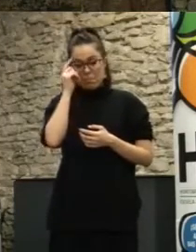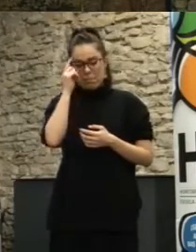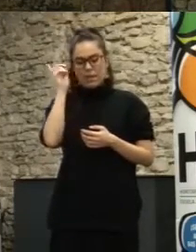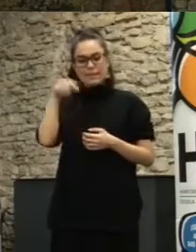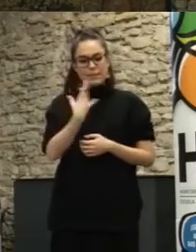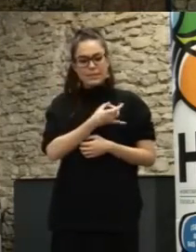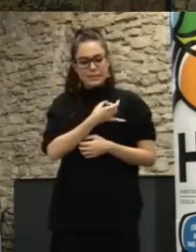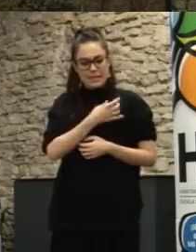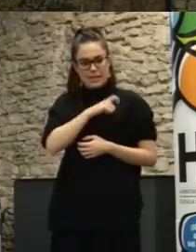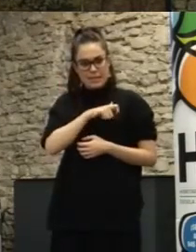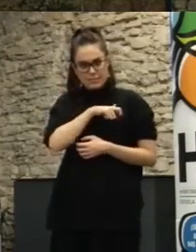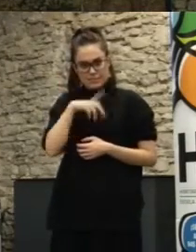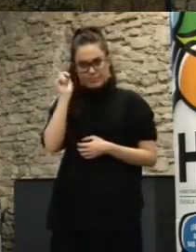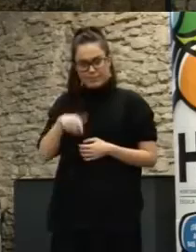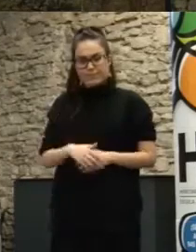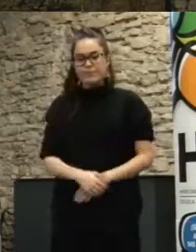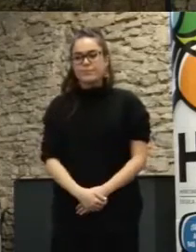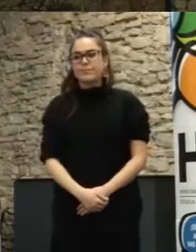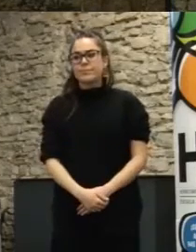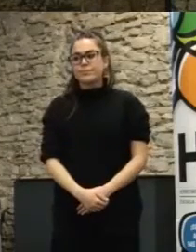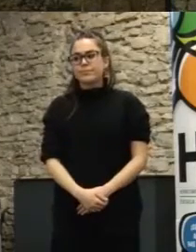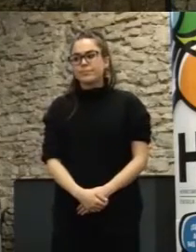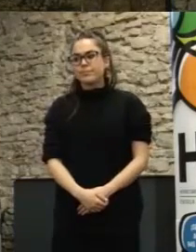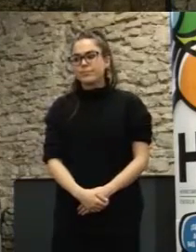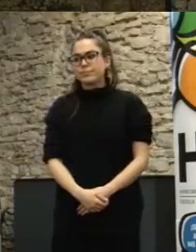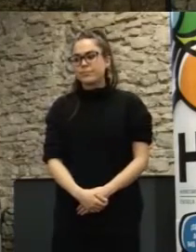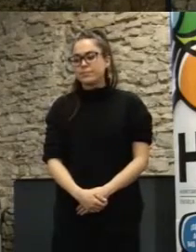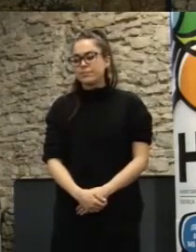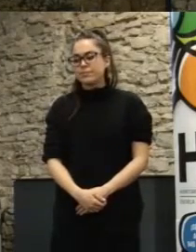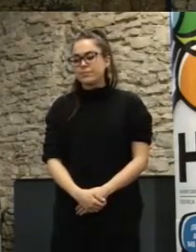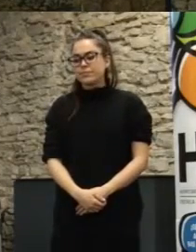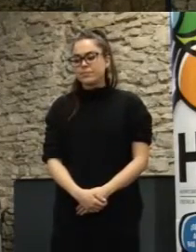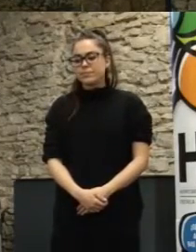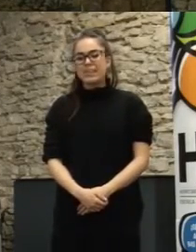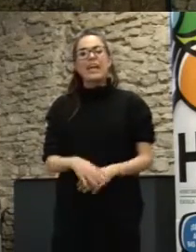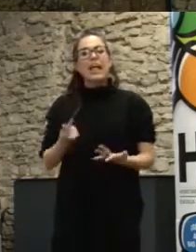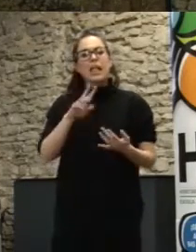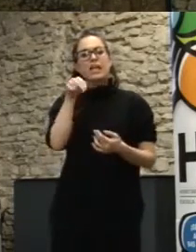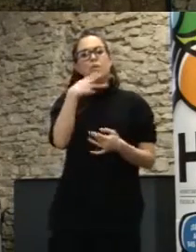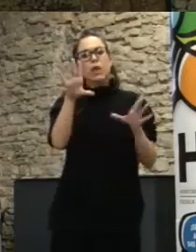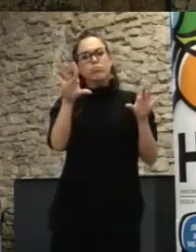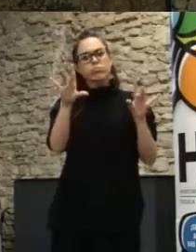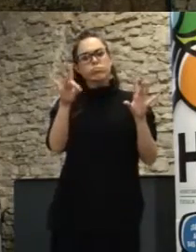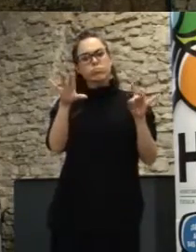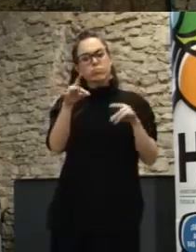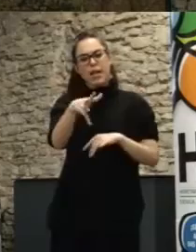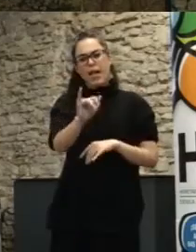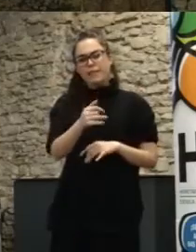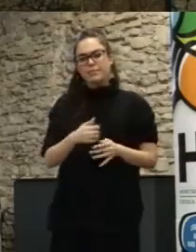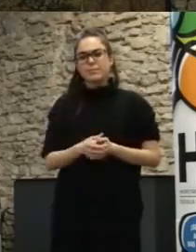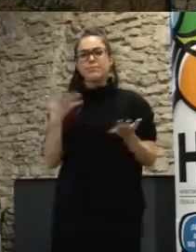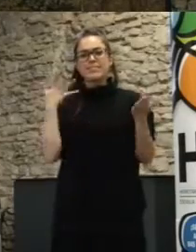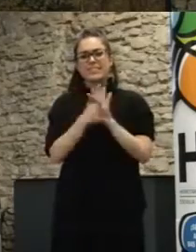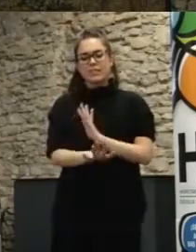comentaba ella bueno que dan resultados tangibles de utilizar diferentes